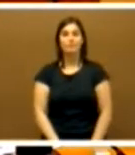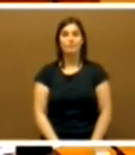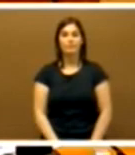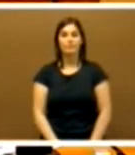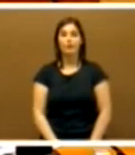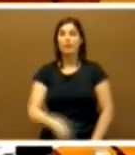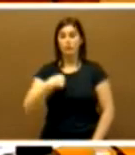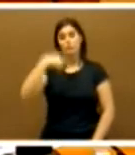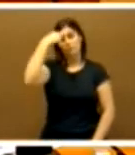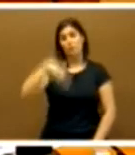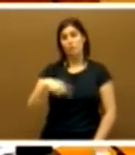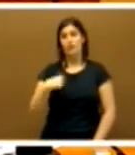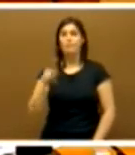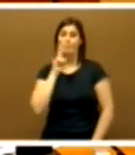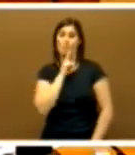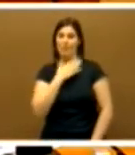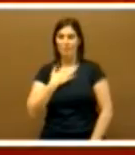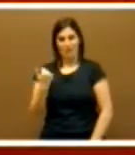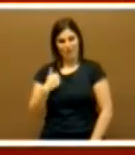sé que ella que ya no está aquí,